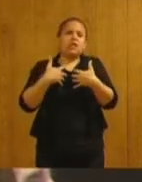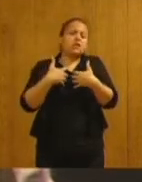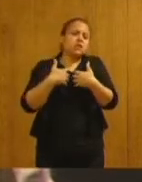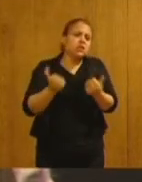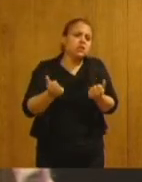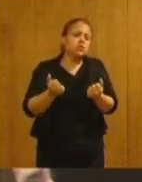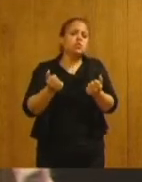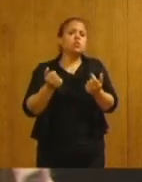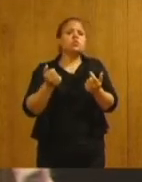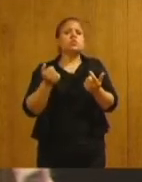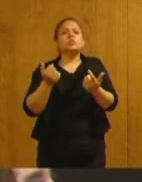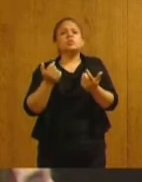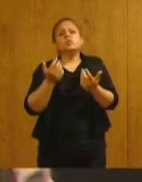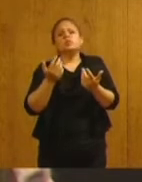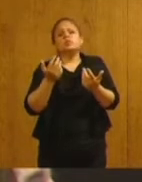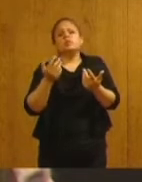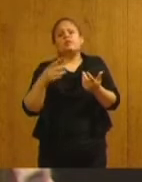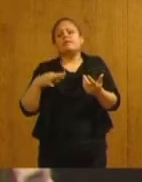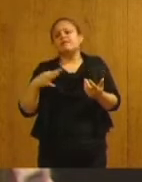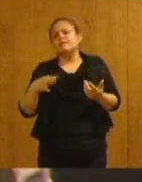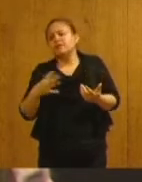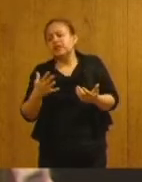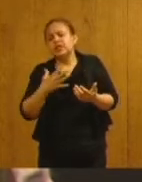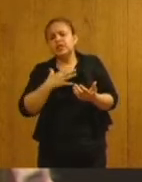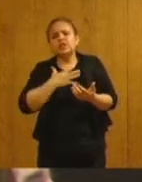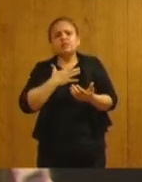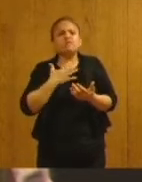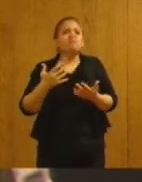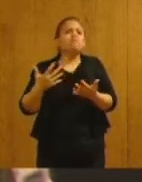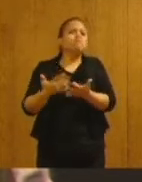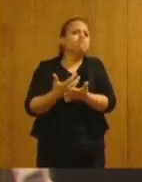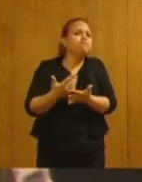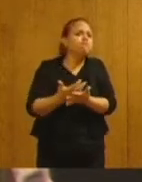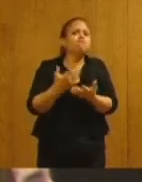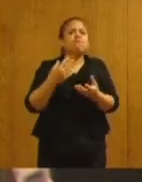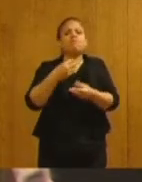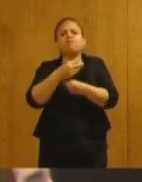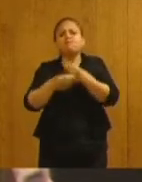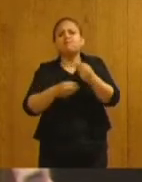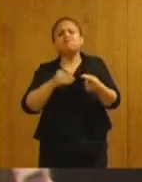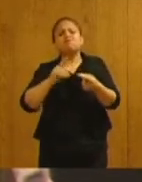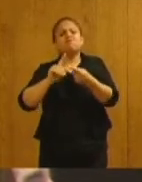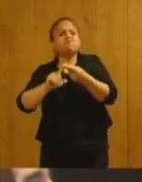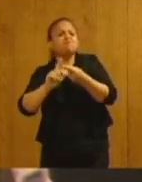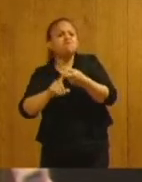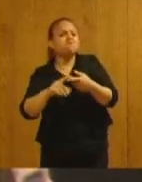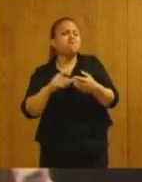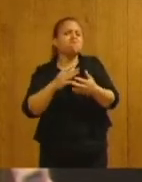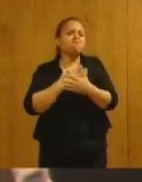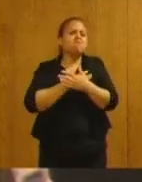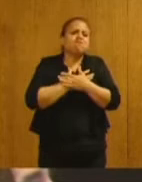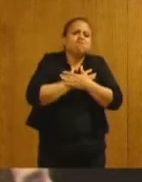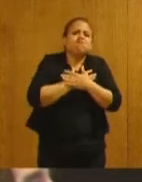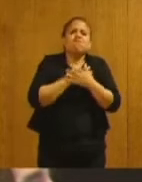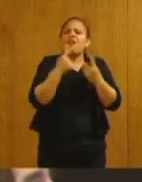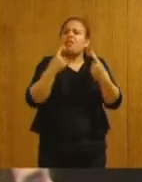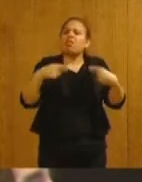vidas, afectó familias, afectó contactos, afectó afectos.